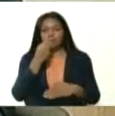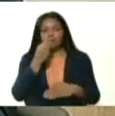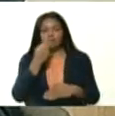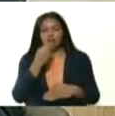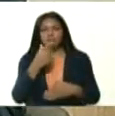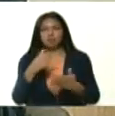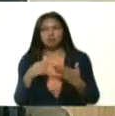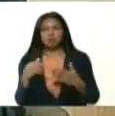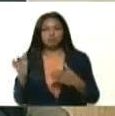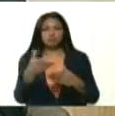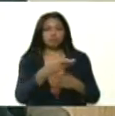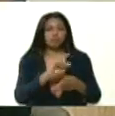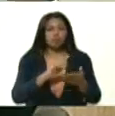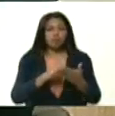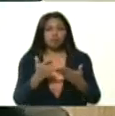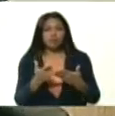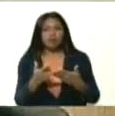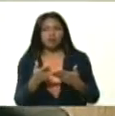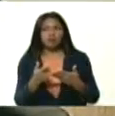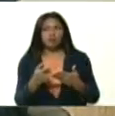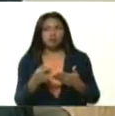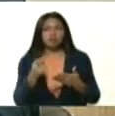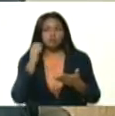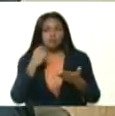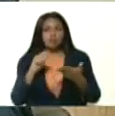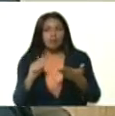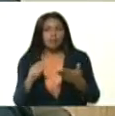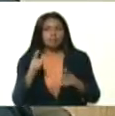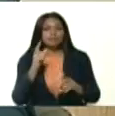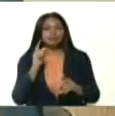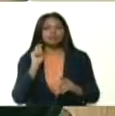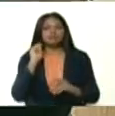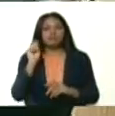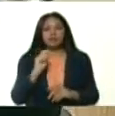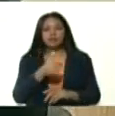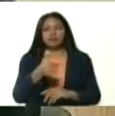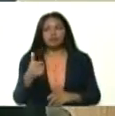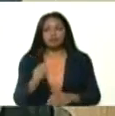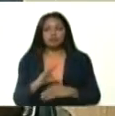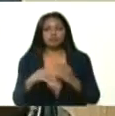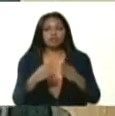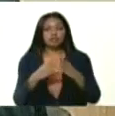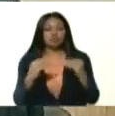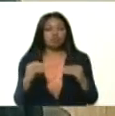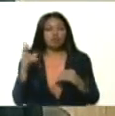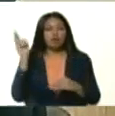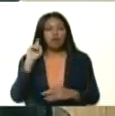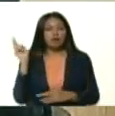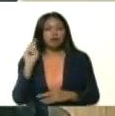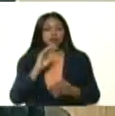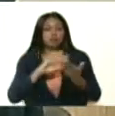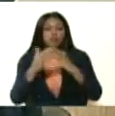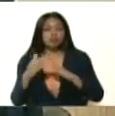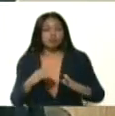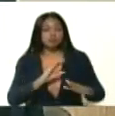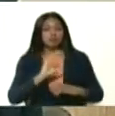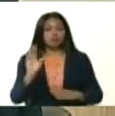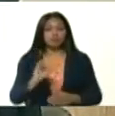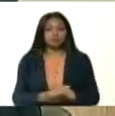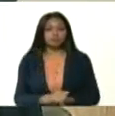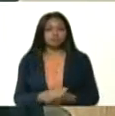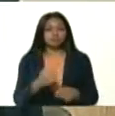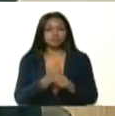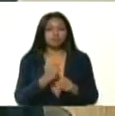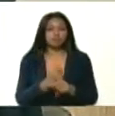cuadernos y revisarlos, y asignarle trabajo a los muchachos, hasta todas las radios comunitarias del país, trabajando